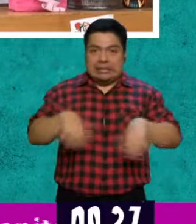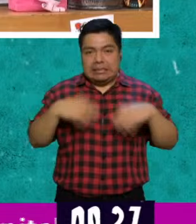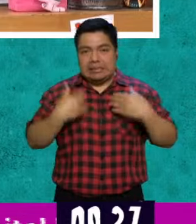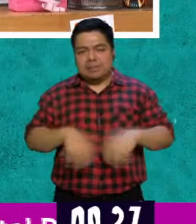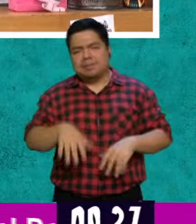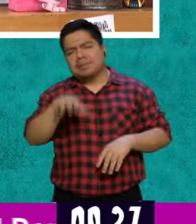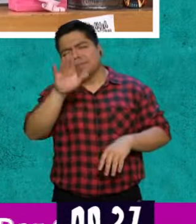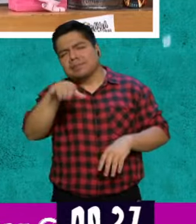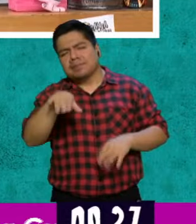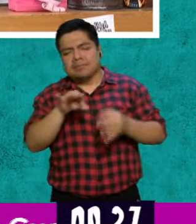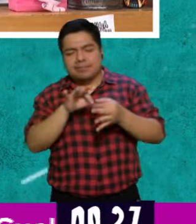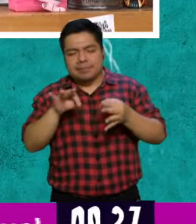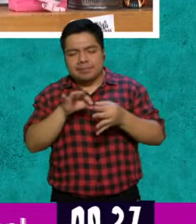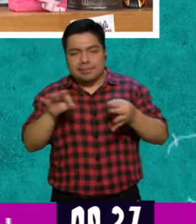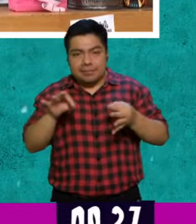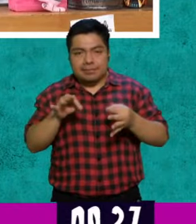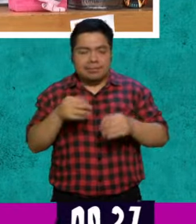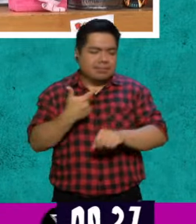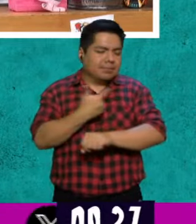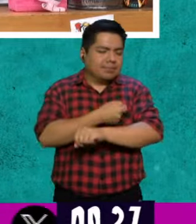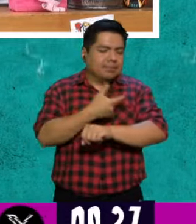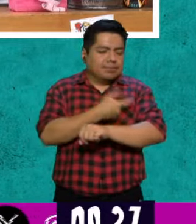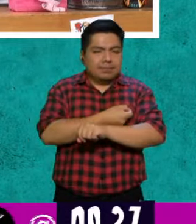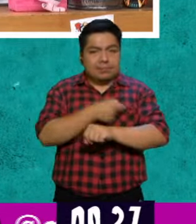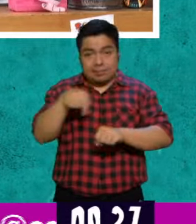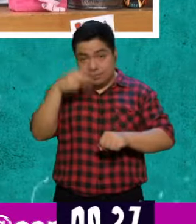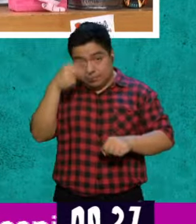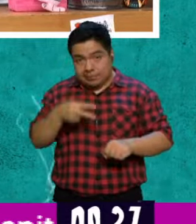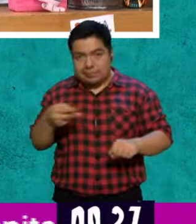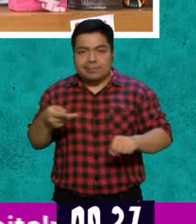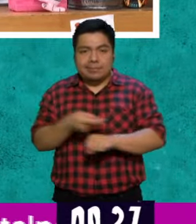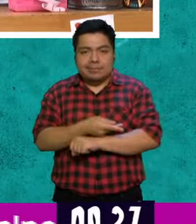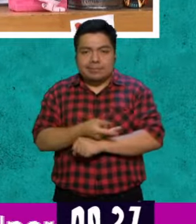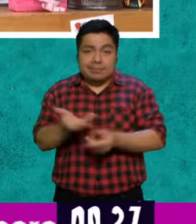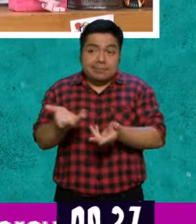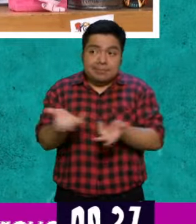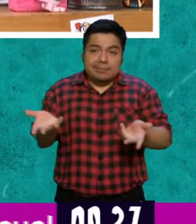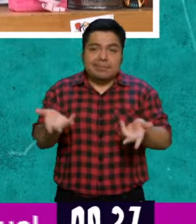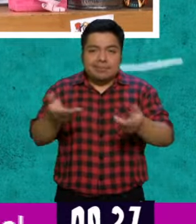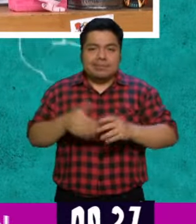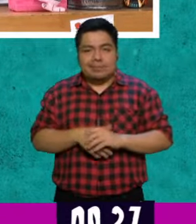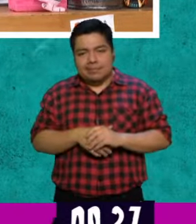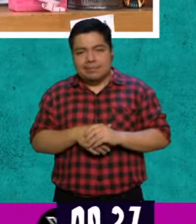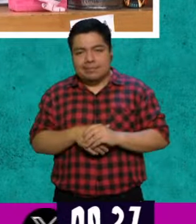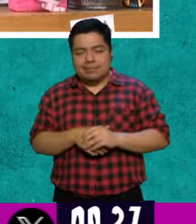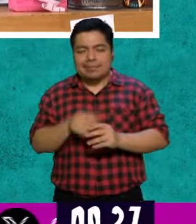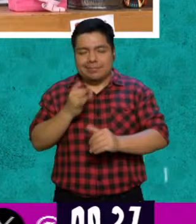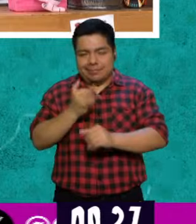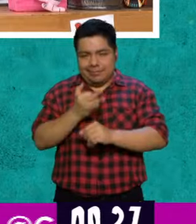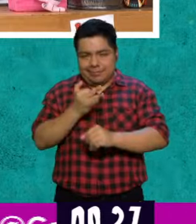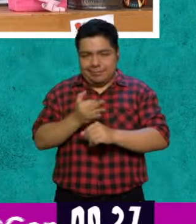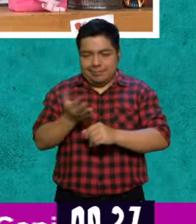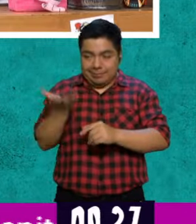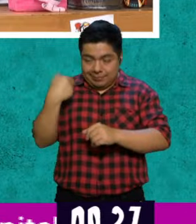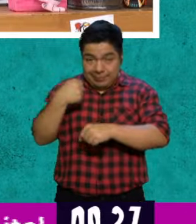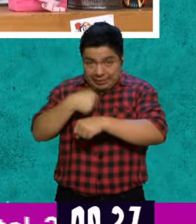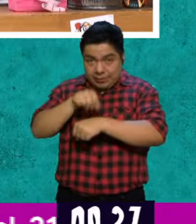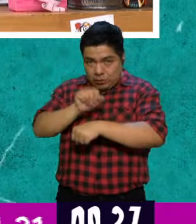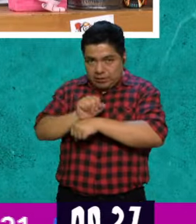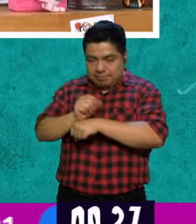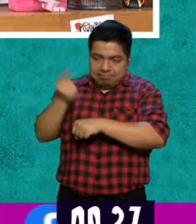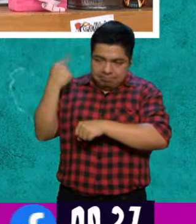Oye, cuéntanos qué pasa con las vacunas y con México, a ver, qué tranza. Pues, ¿se acuerdan que la semana pasada,